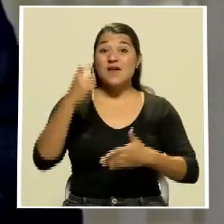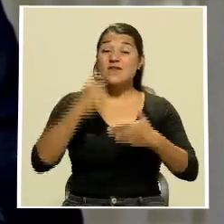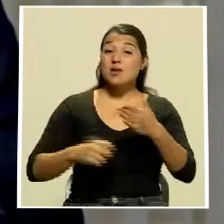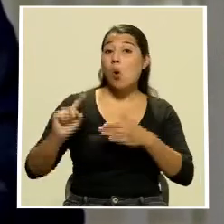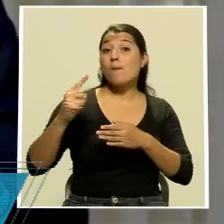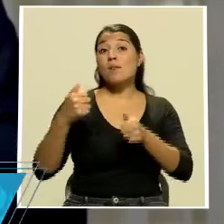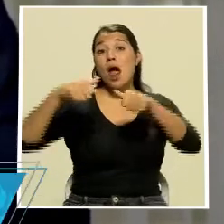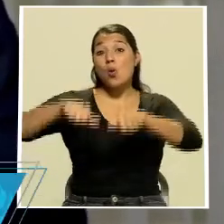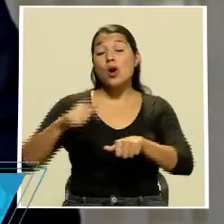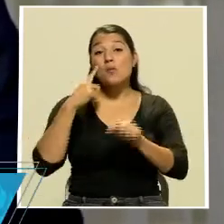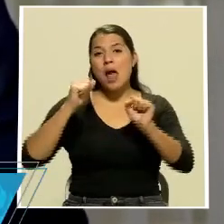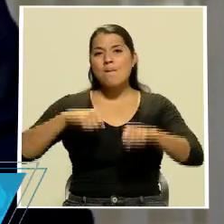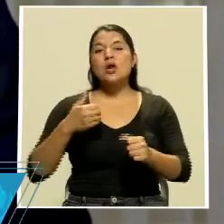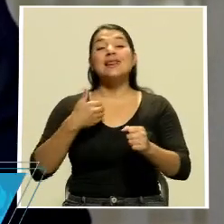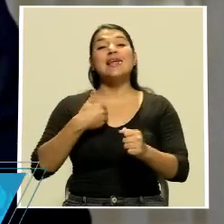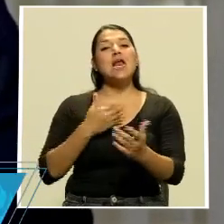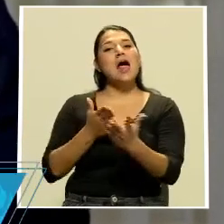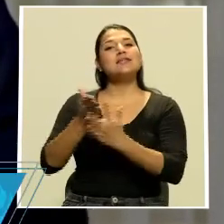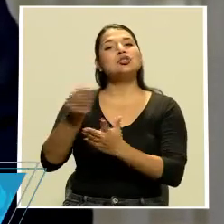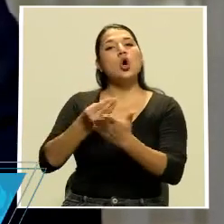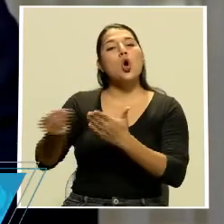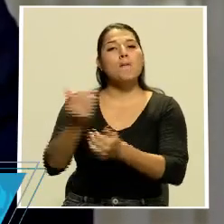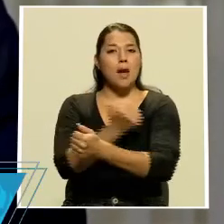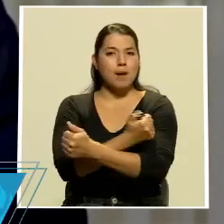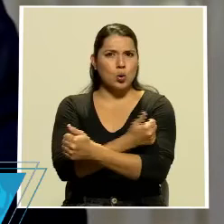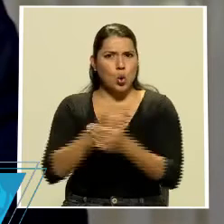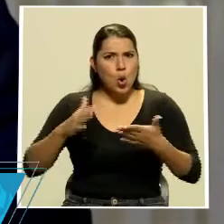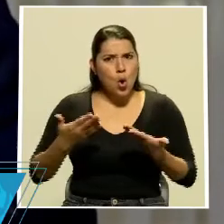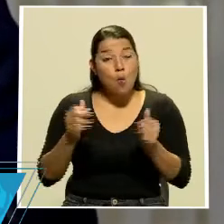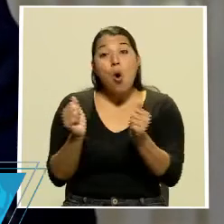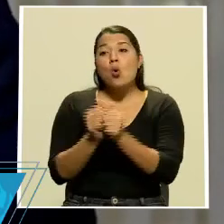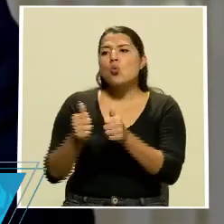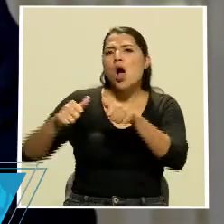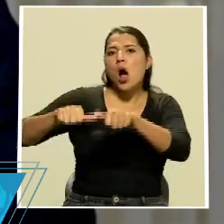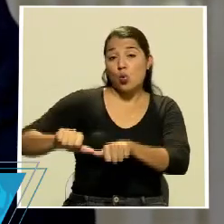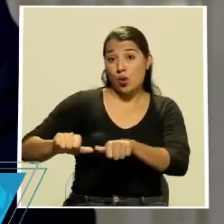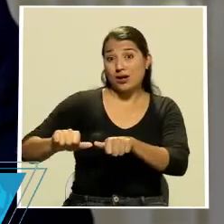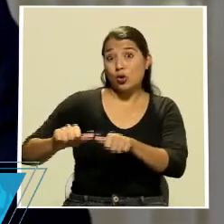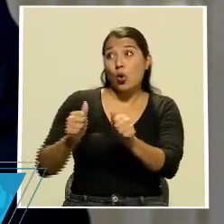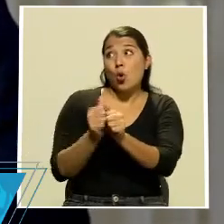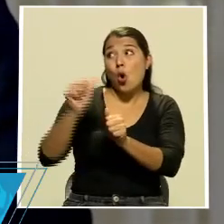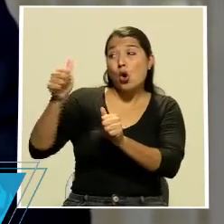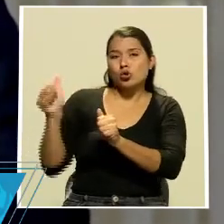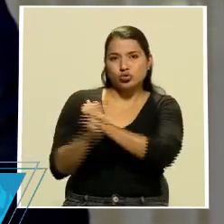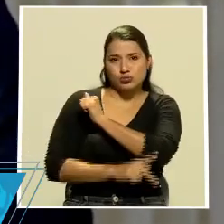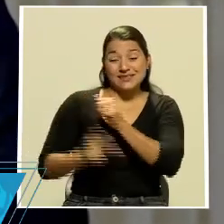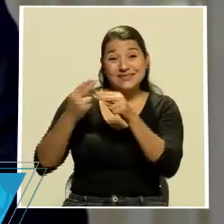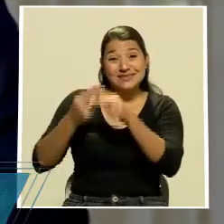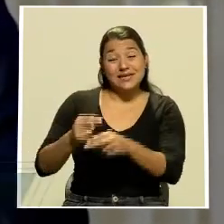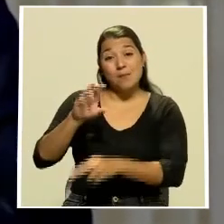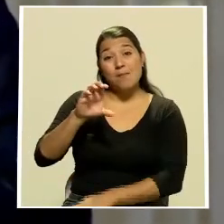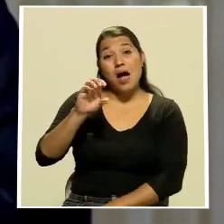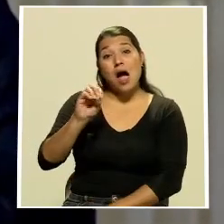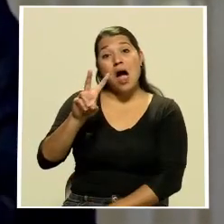para acceso a las vacunas. Esto a través de un mecanismo multilateral denominado COVAX. Pero ya Costa